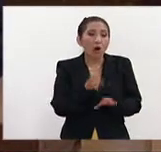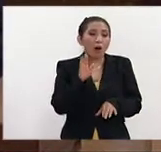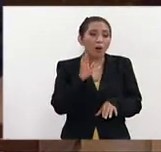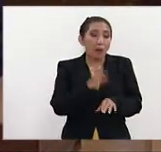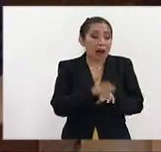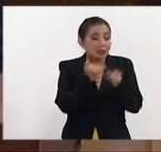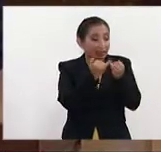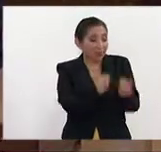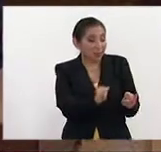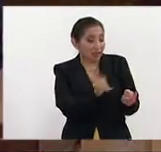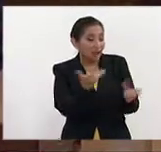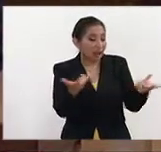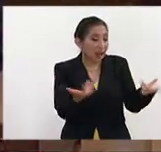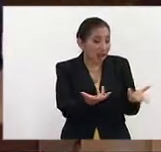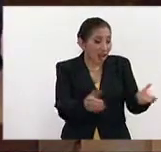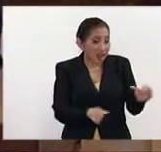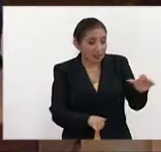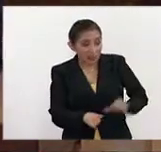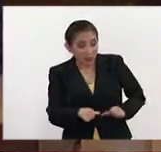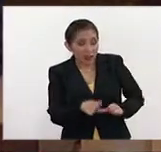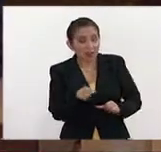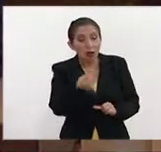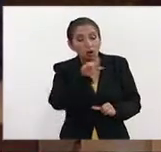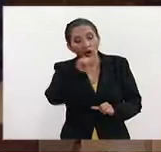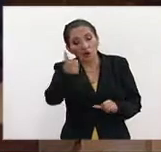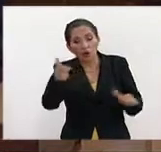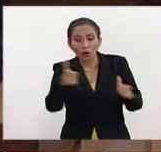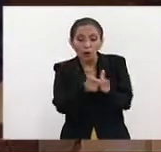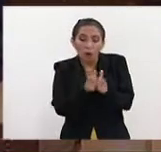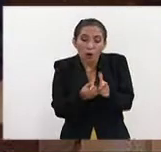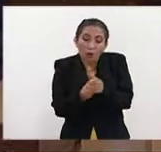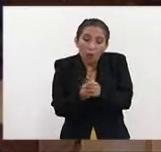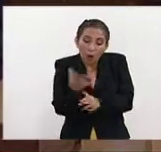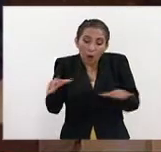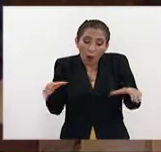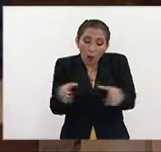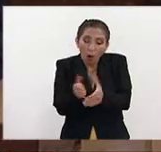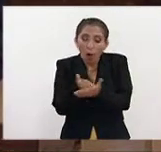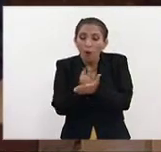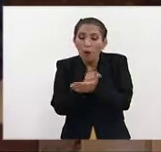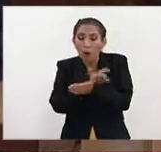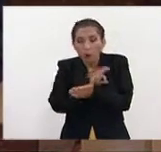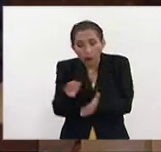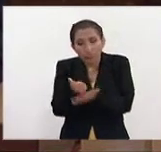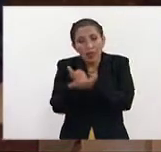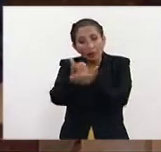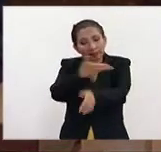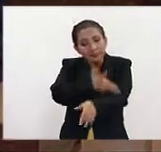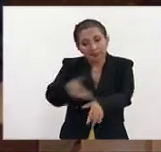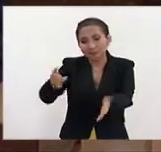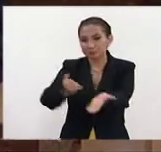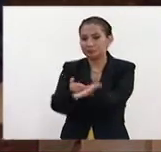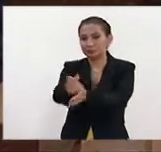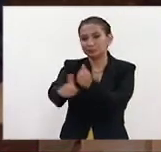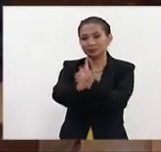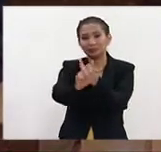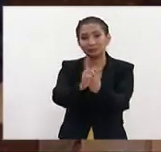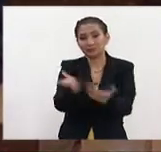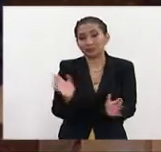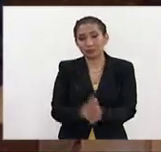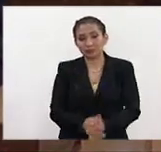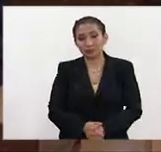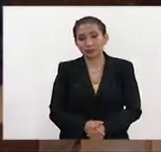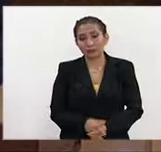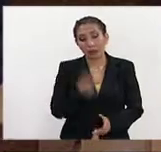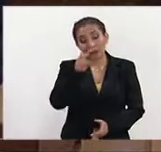autonómicas, sino de una nueva clase política que sea capaz de aceptar una solución definitiva al conflicto. Ahora